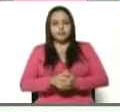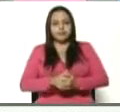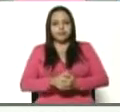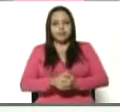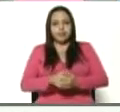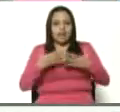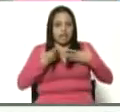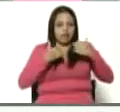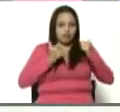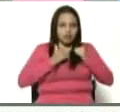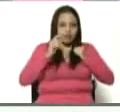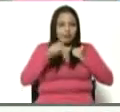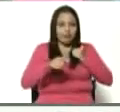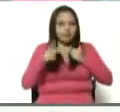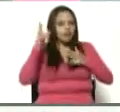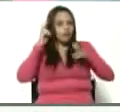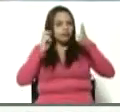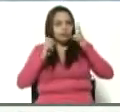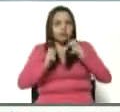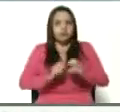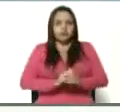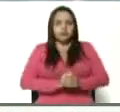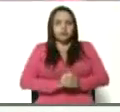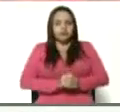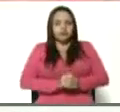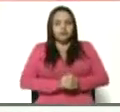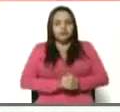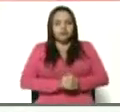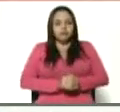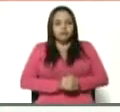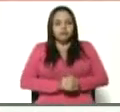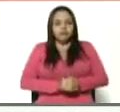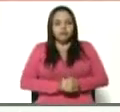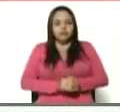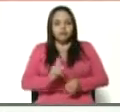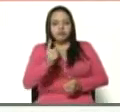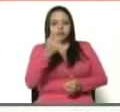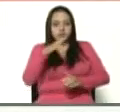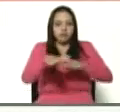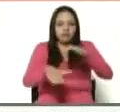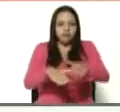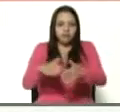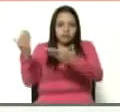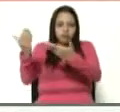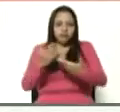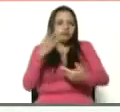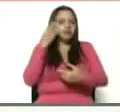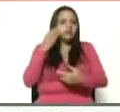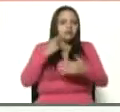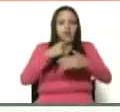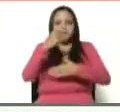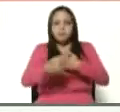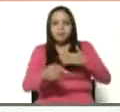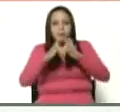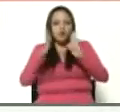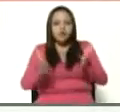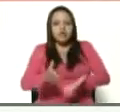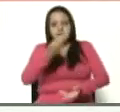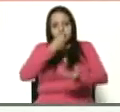Aristóbulo Isturi, que nos está escuchando. El primer paso es traer la experiencia del Programa Mundial de Alimentos